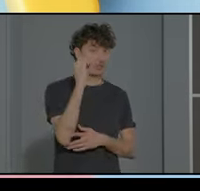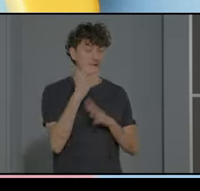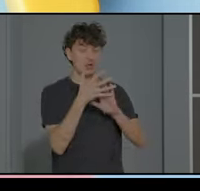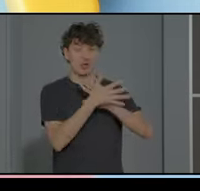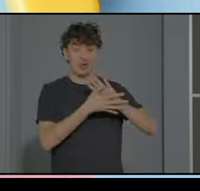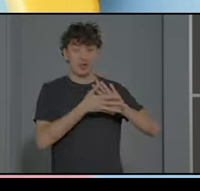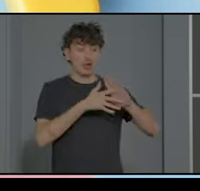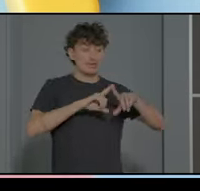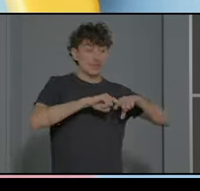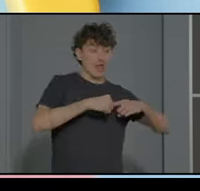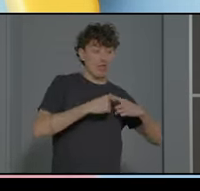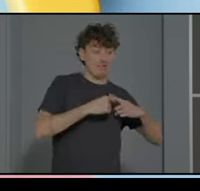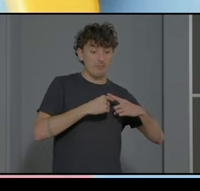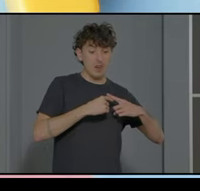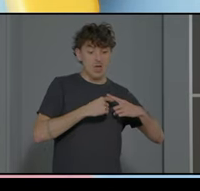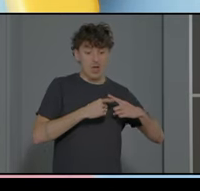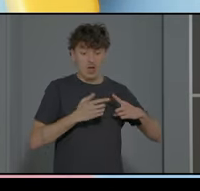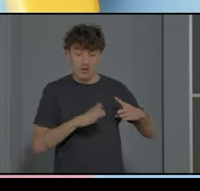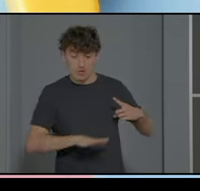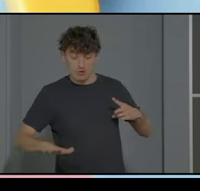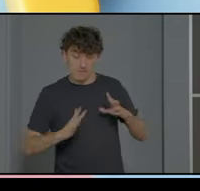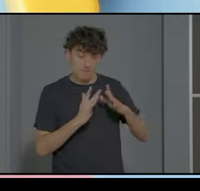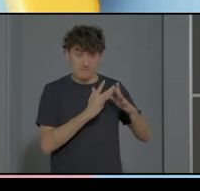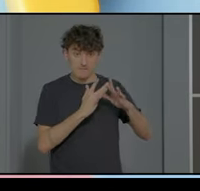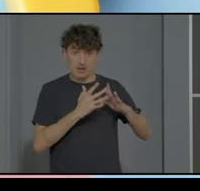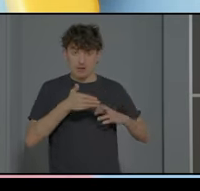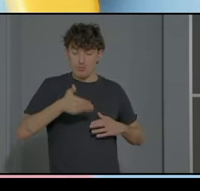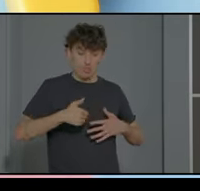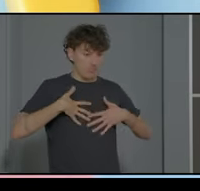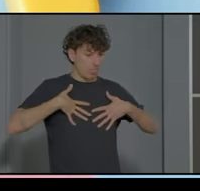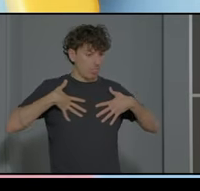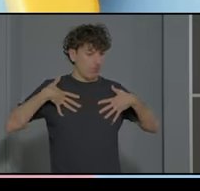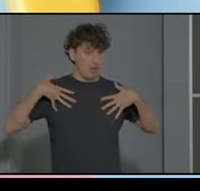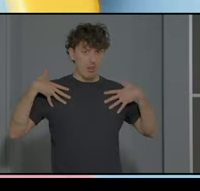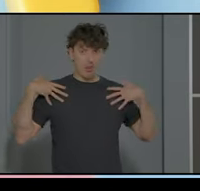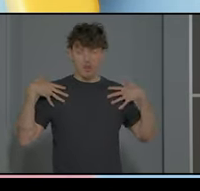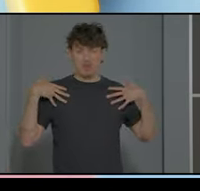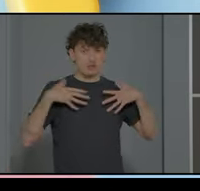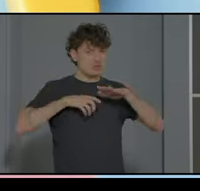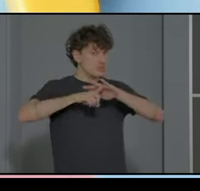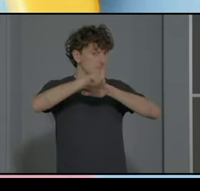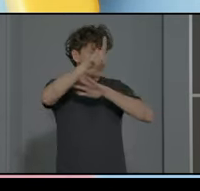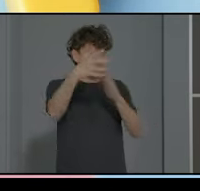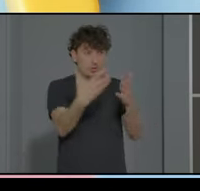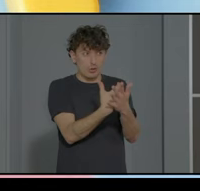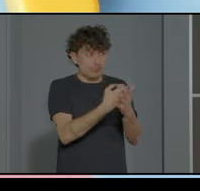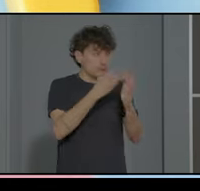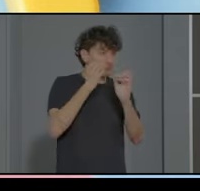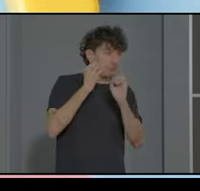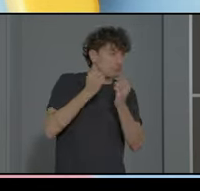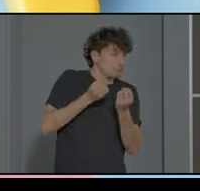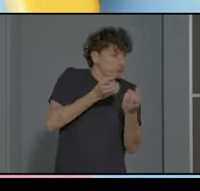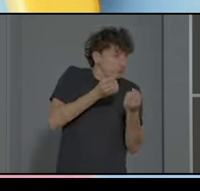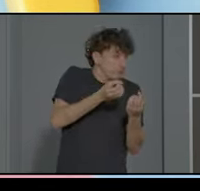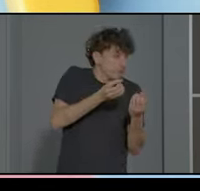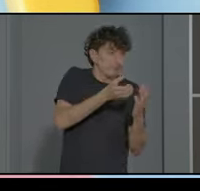familias con los chicos la importancia en el desarrollo a nivel emocional longitudinal todo lo que nos han trasladado fijaros